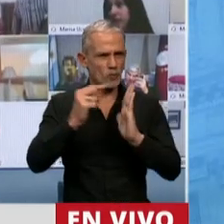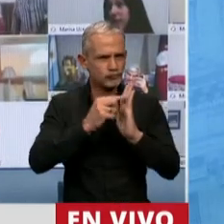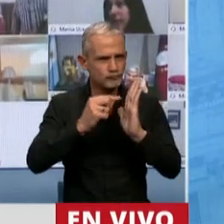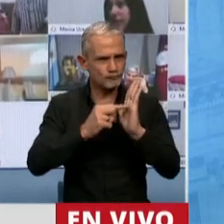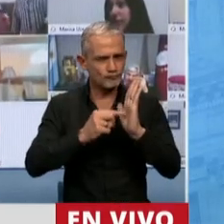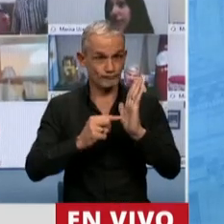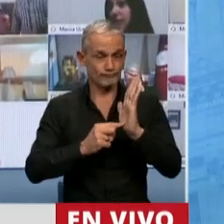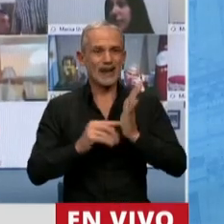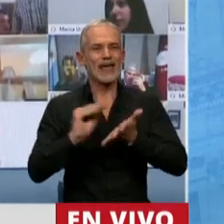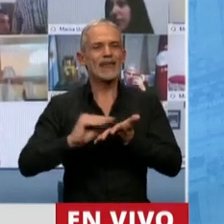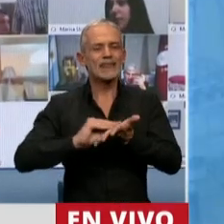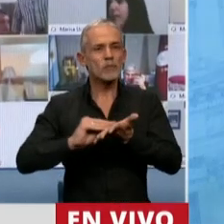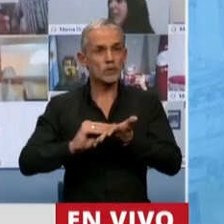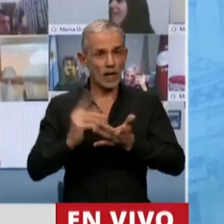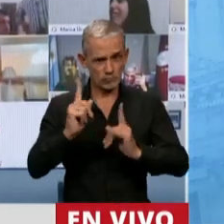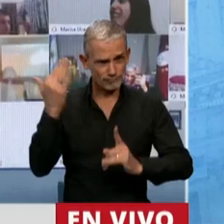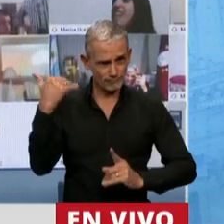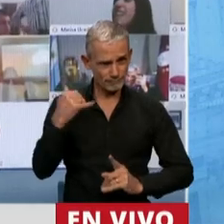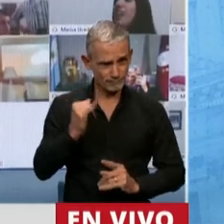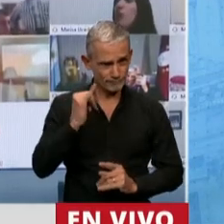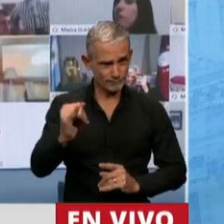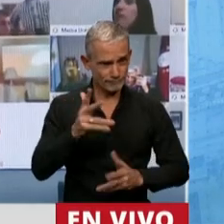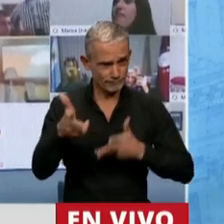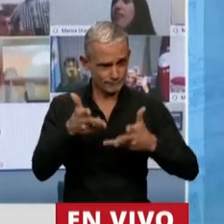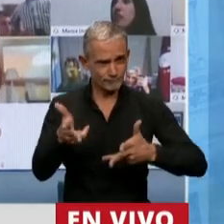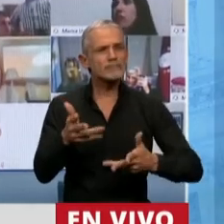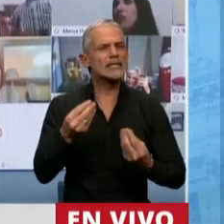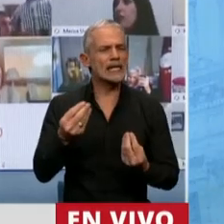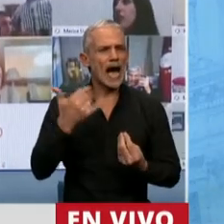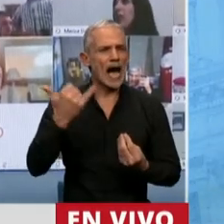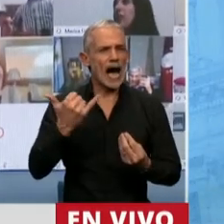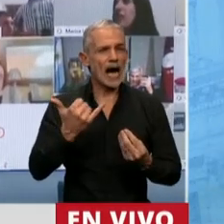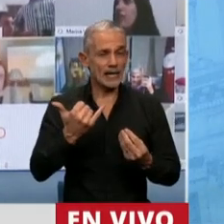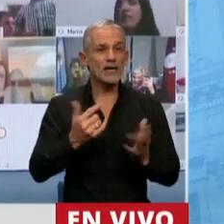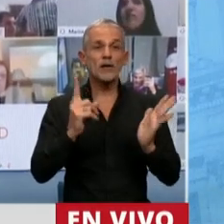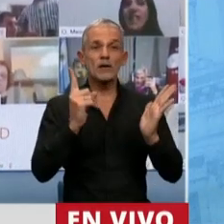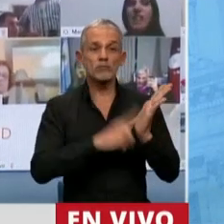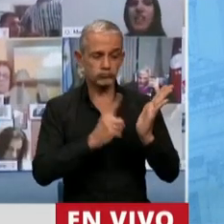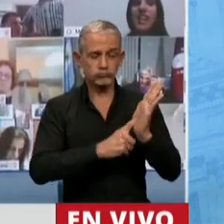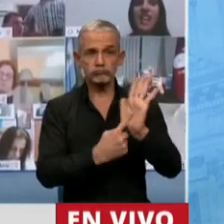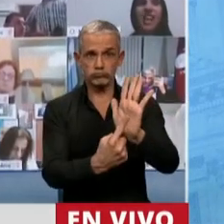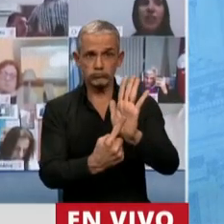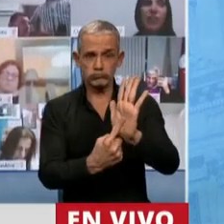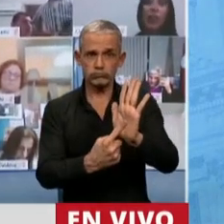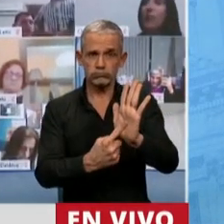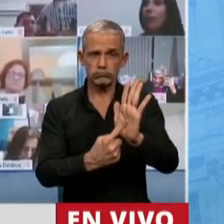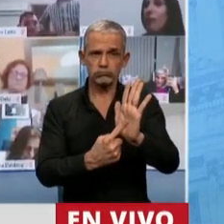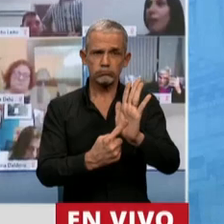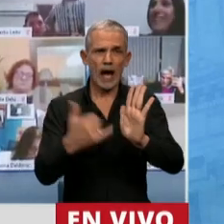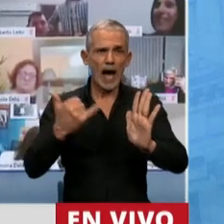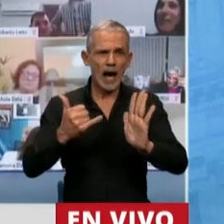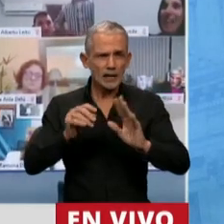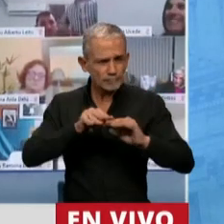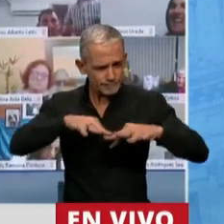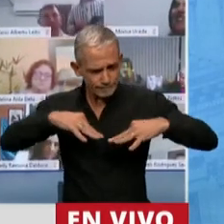El diputado acaba de mencionar que está a la disposición de la totalidad de los